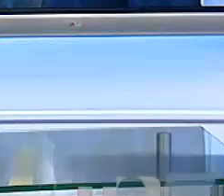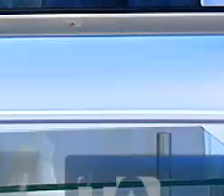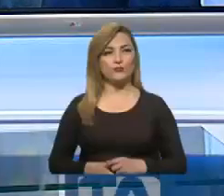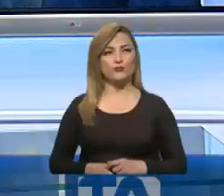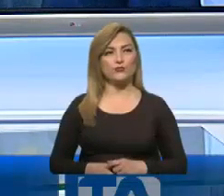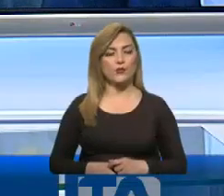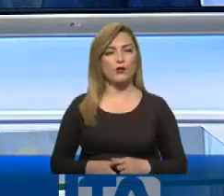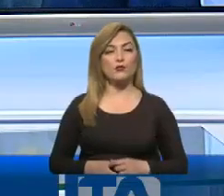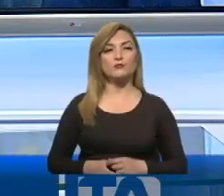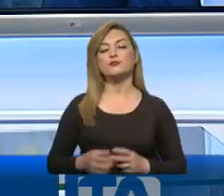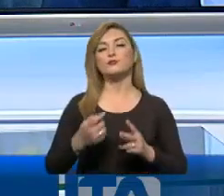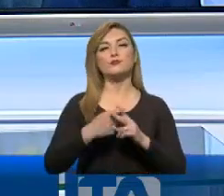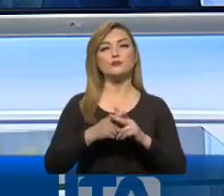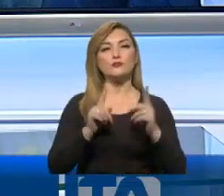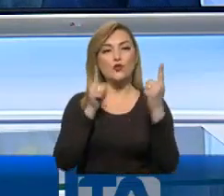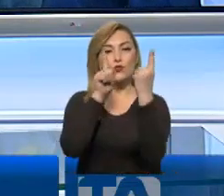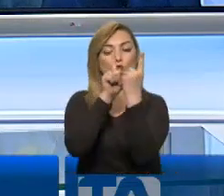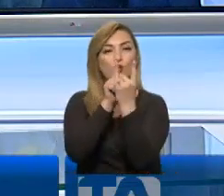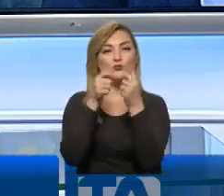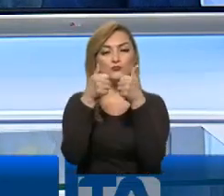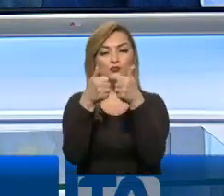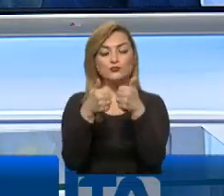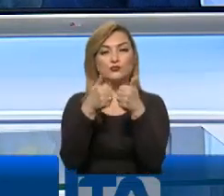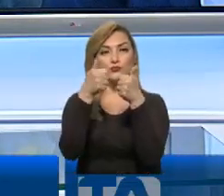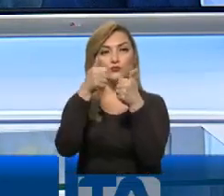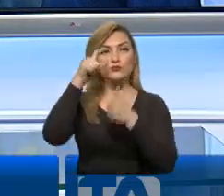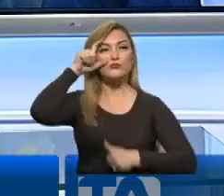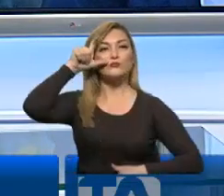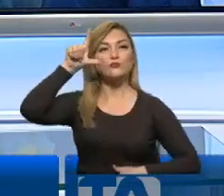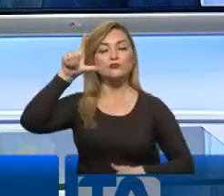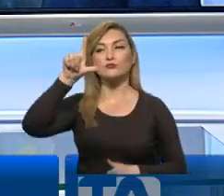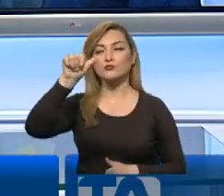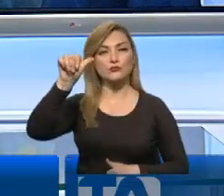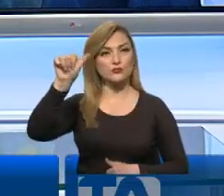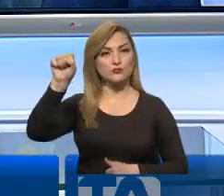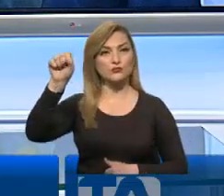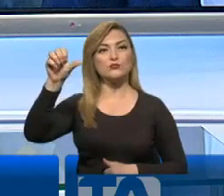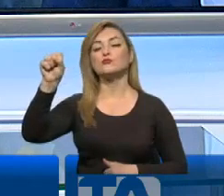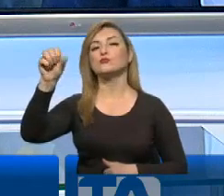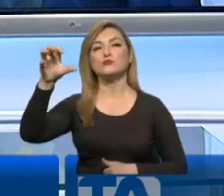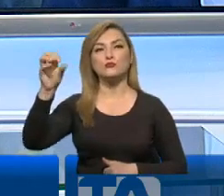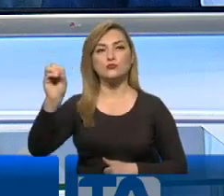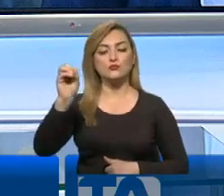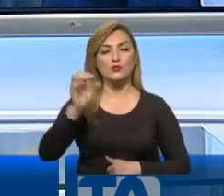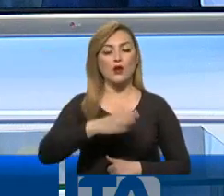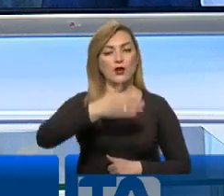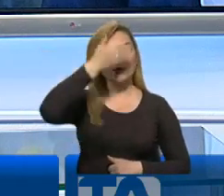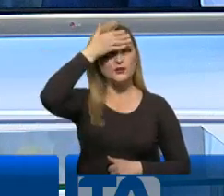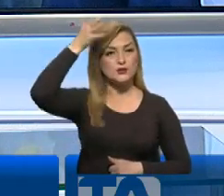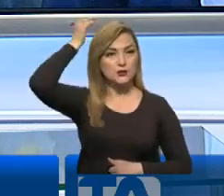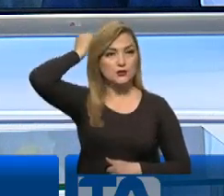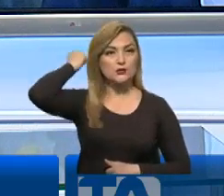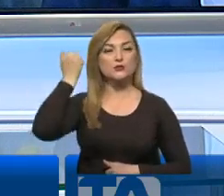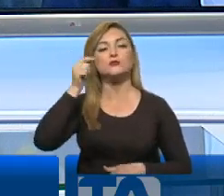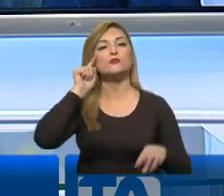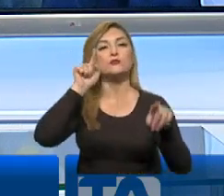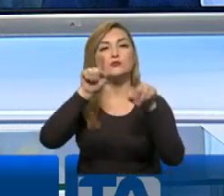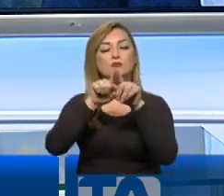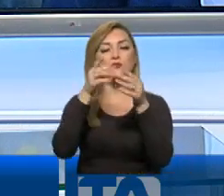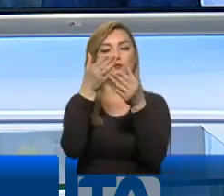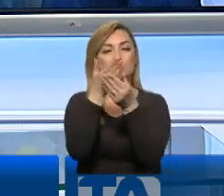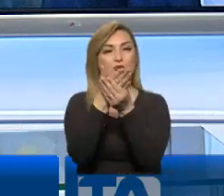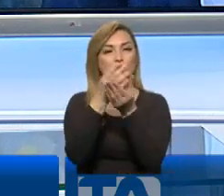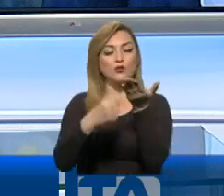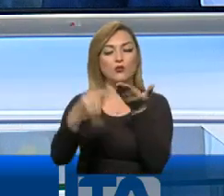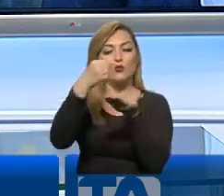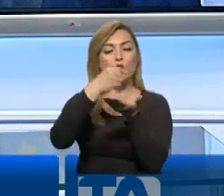Empezamos el encuentro entre los candidatos Guillermo Lazo y Yacu Pérez. Se acordó que las actas de la provincia del Guaya se revisarán al 100% y de